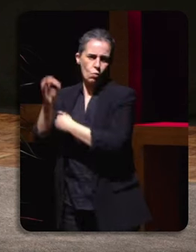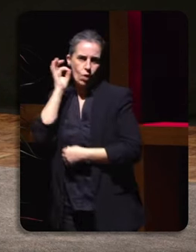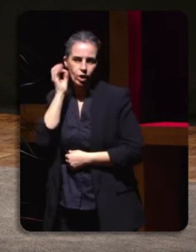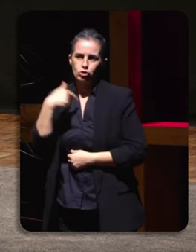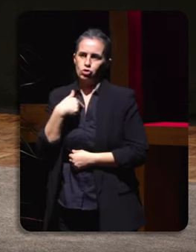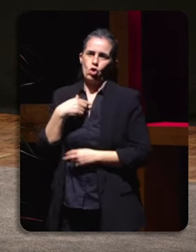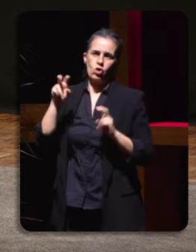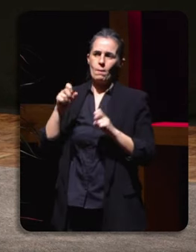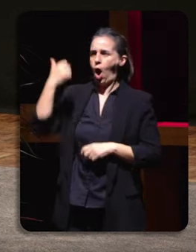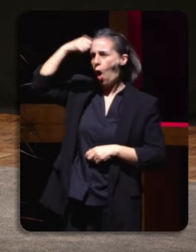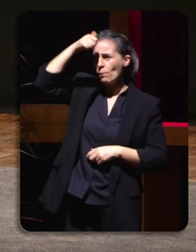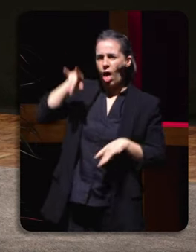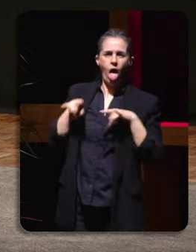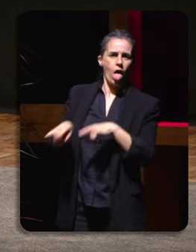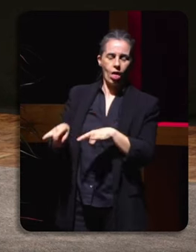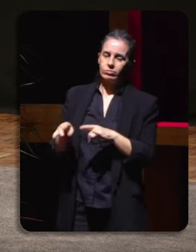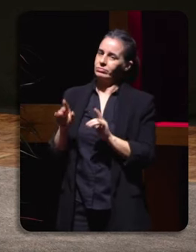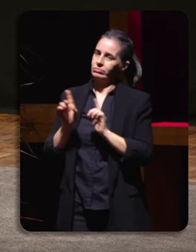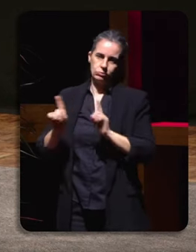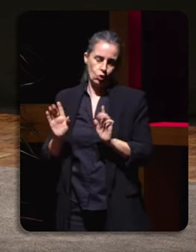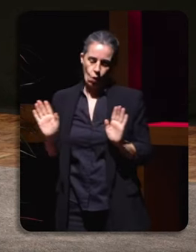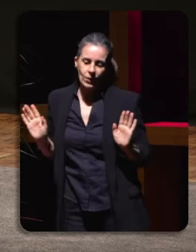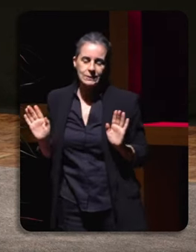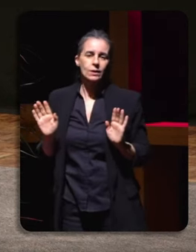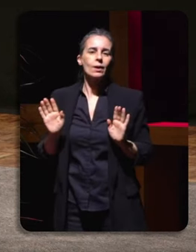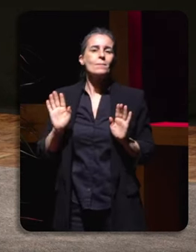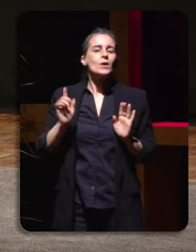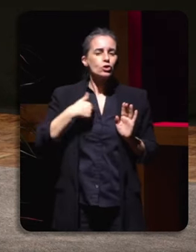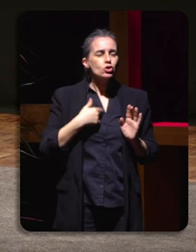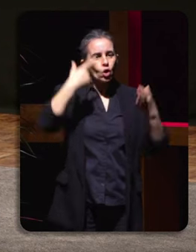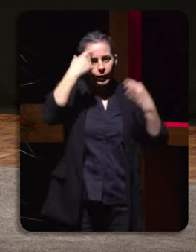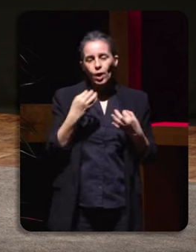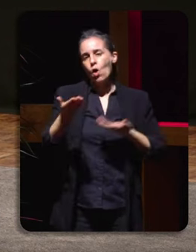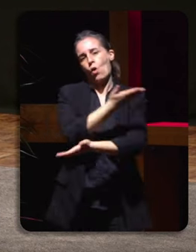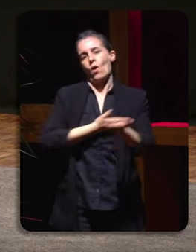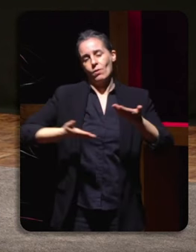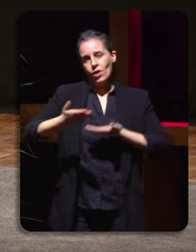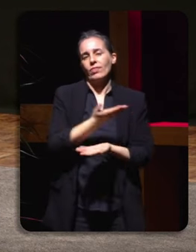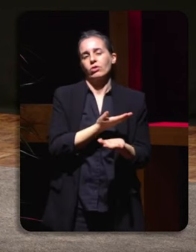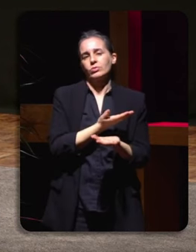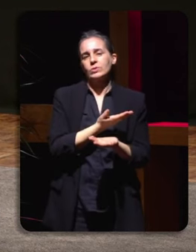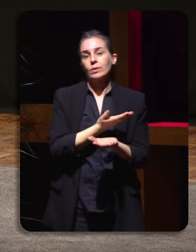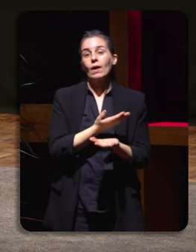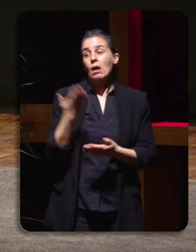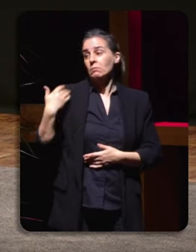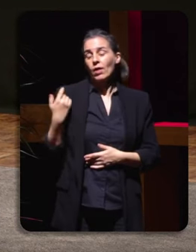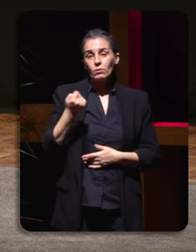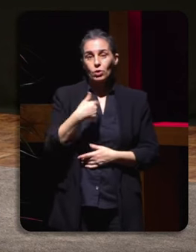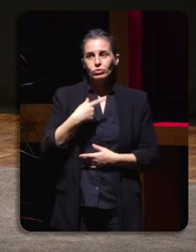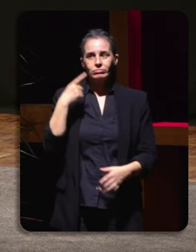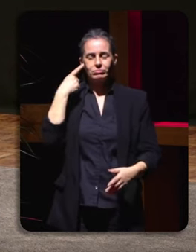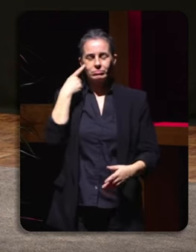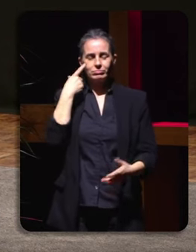do masculino, pero si creo, por exemplo, na colaboración. hai pouco chamábame a atención unha